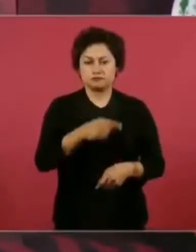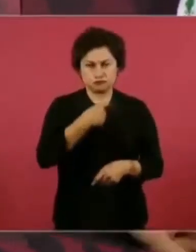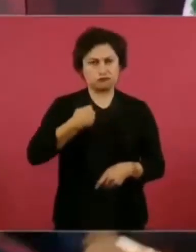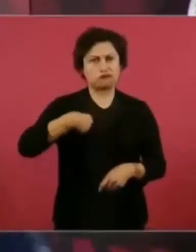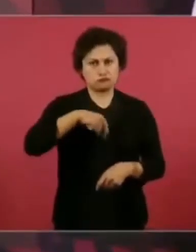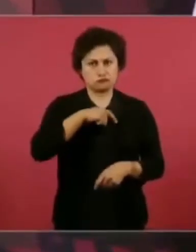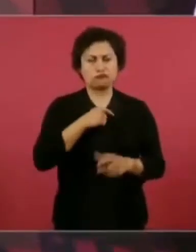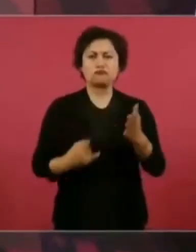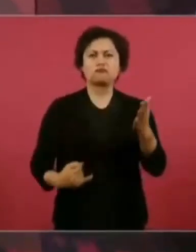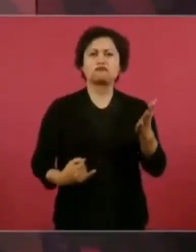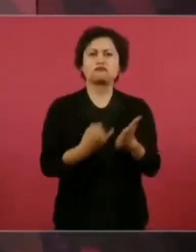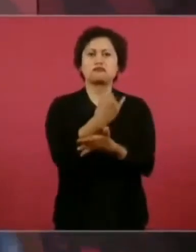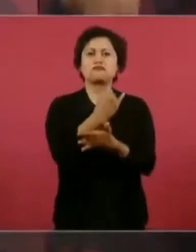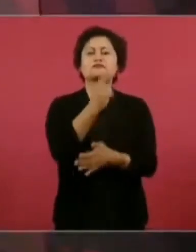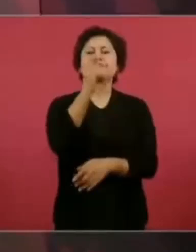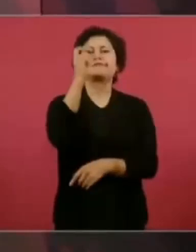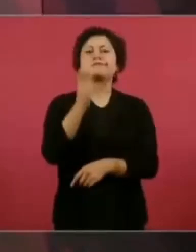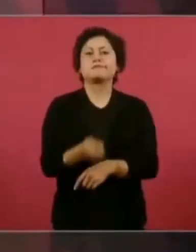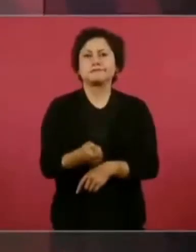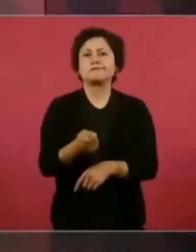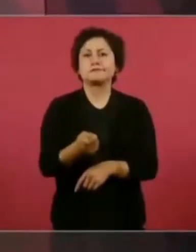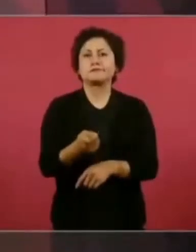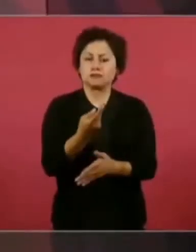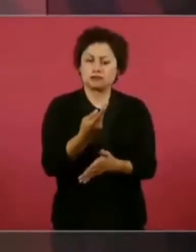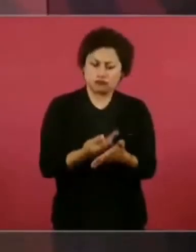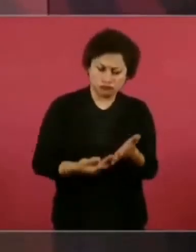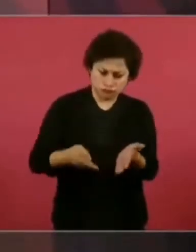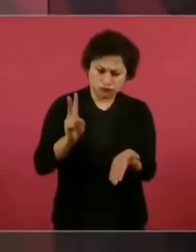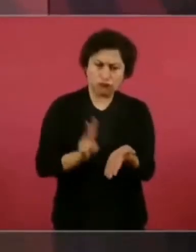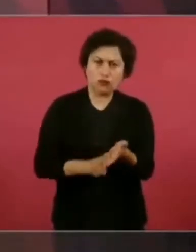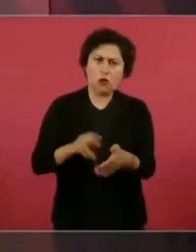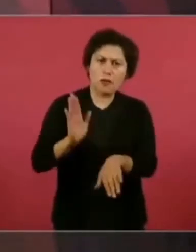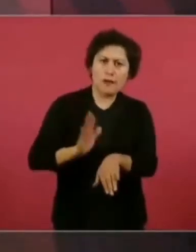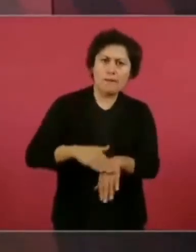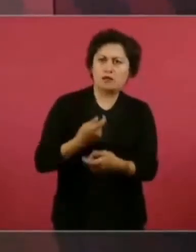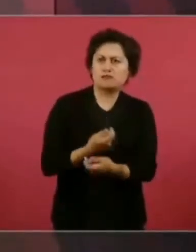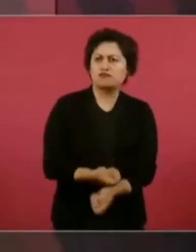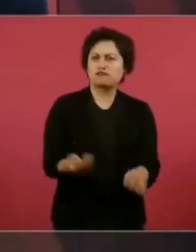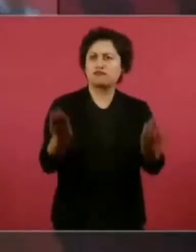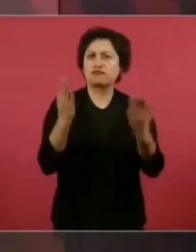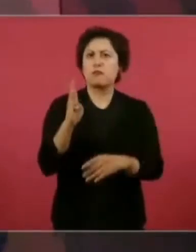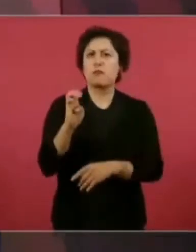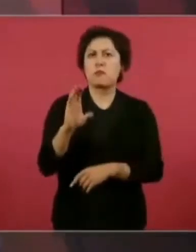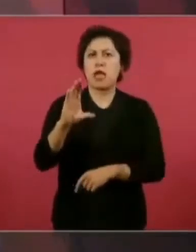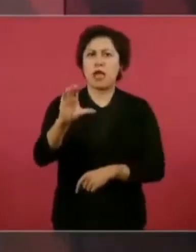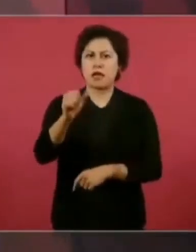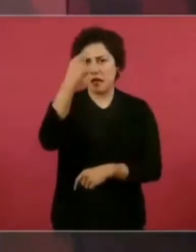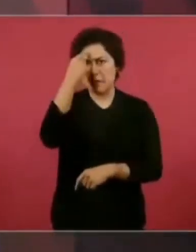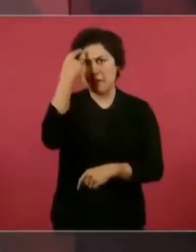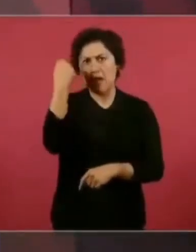el número de becas para especialistas.